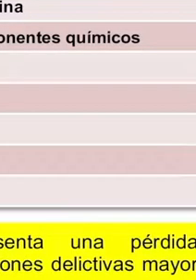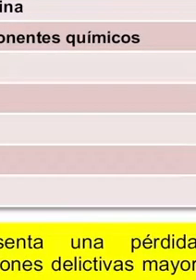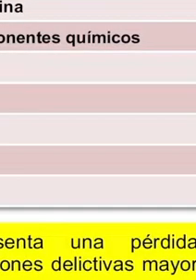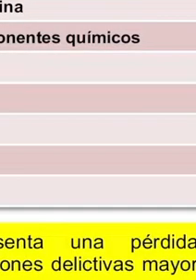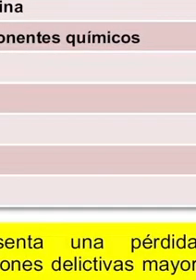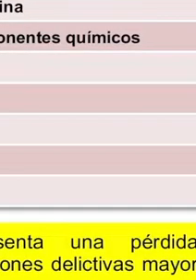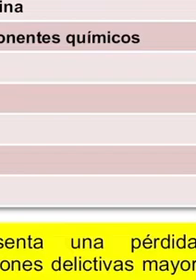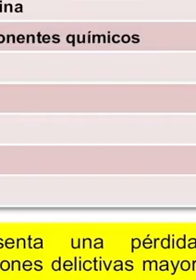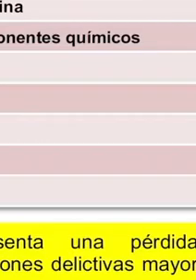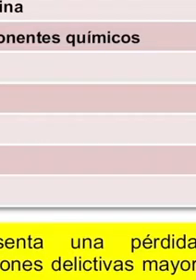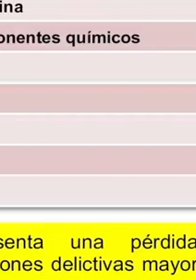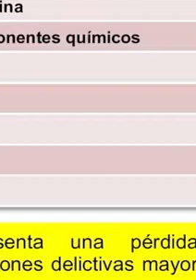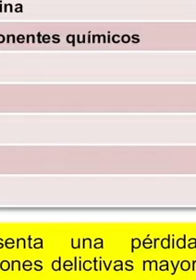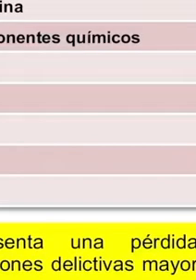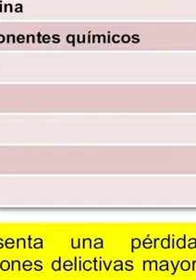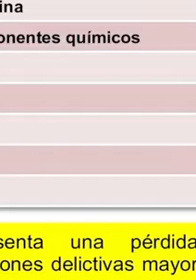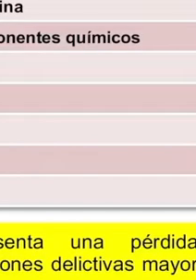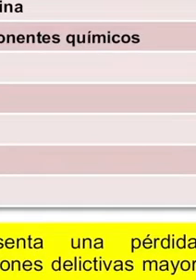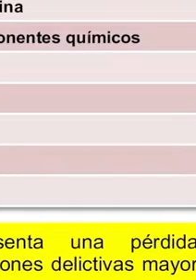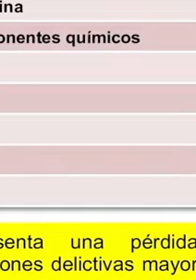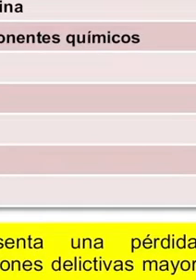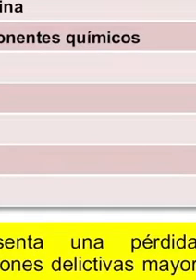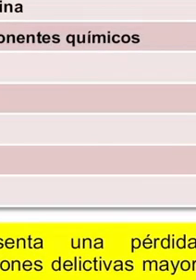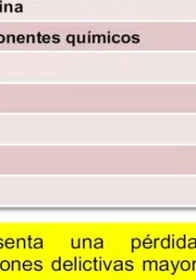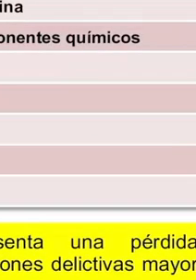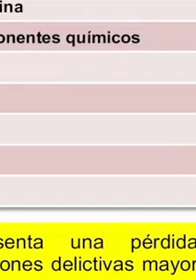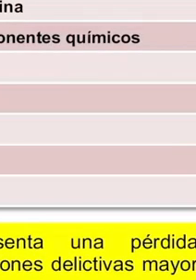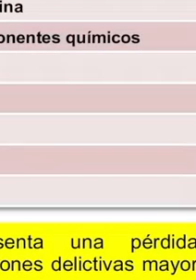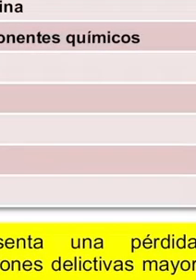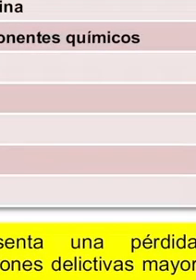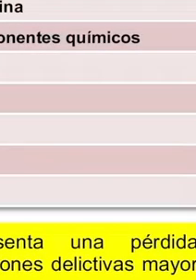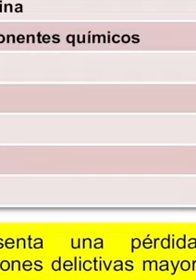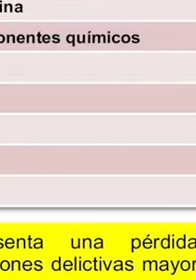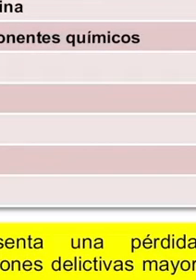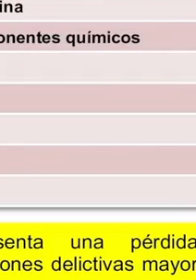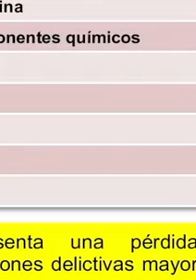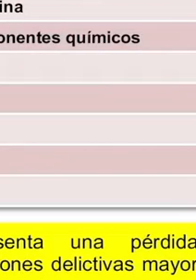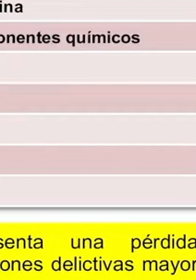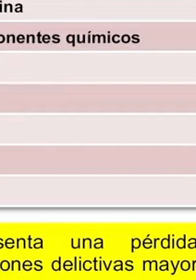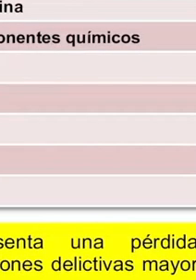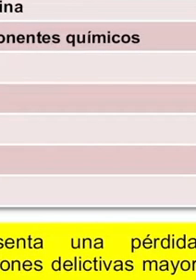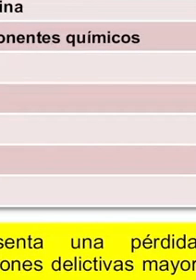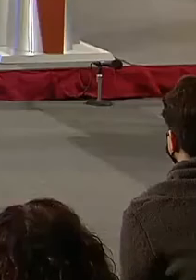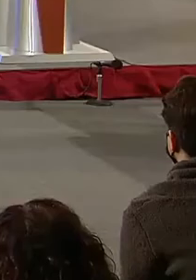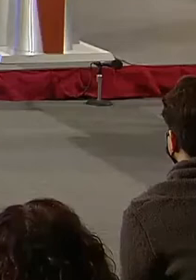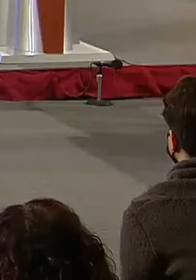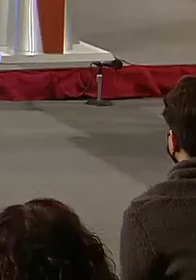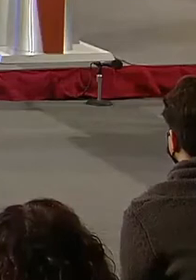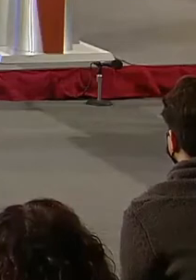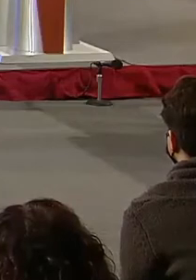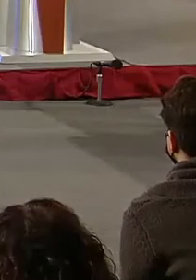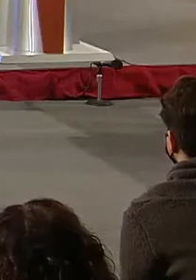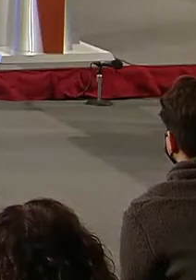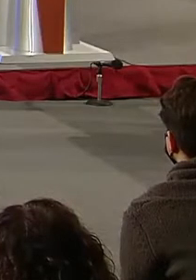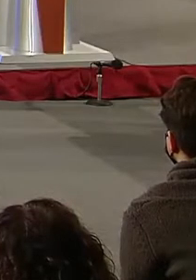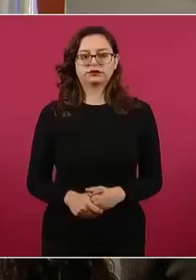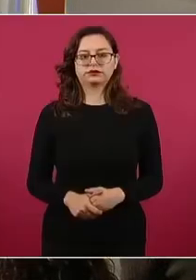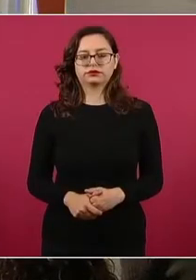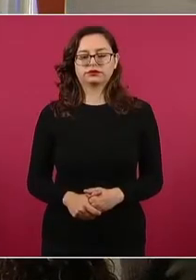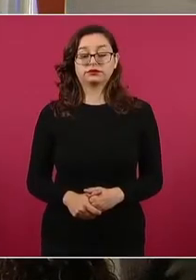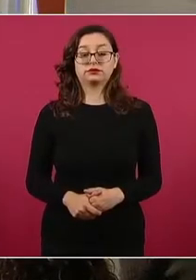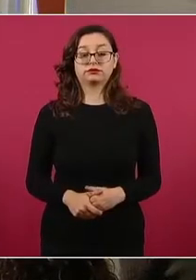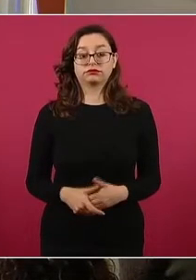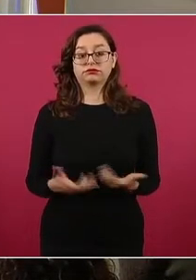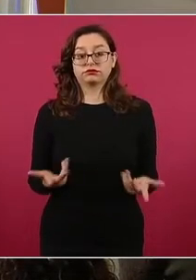11 laboratorios clandestinos. Siguiente, esto se suma al conjunto de operaciones